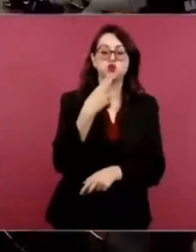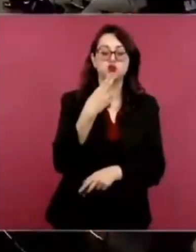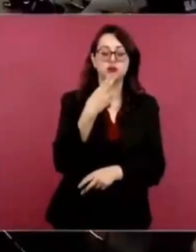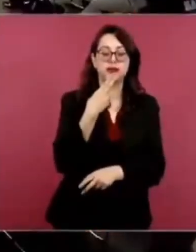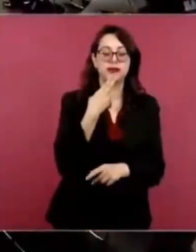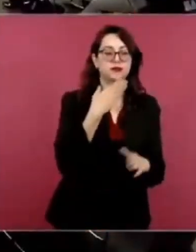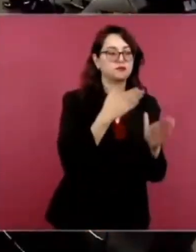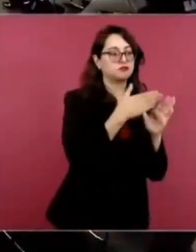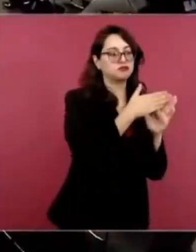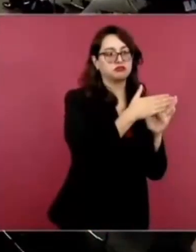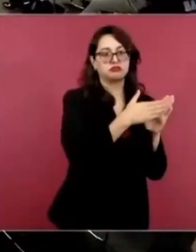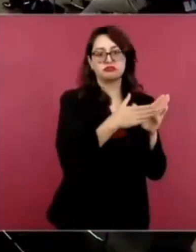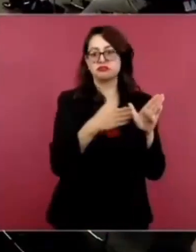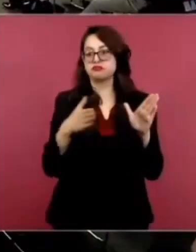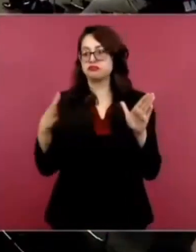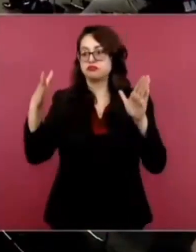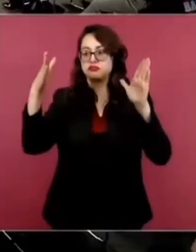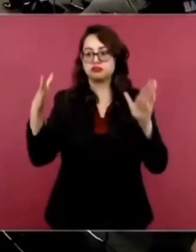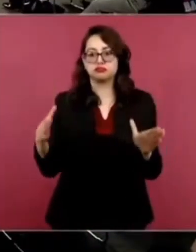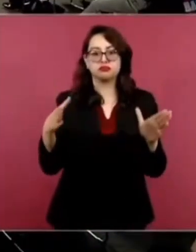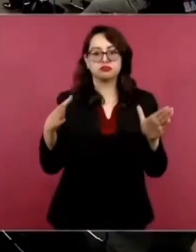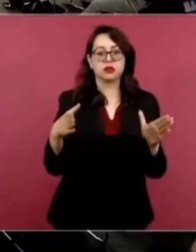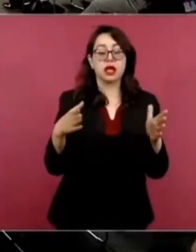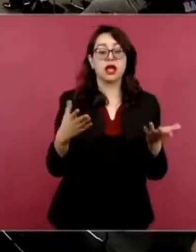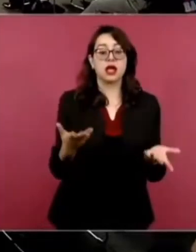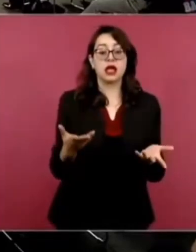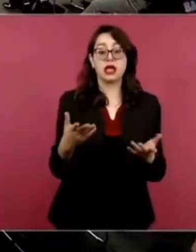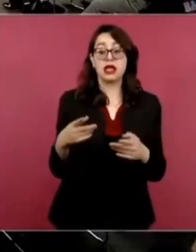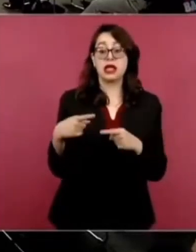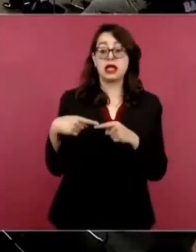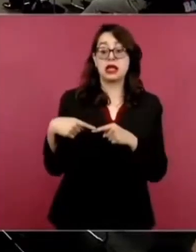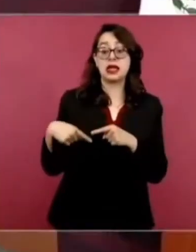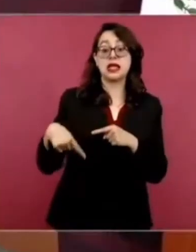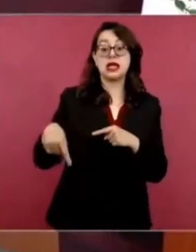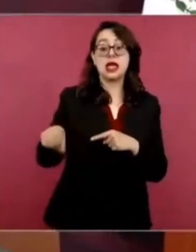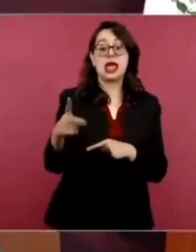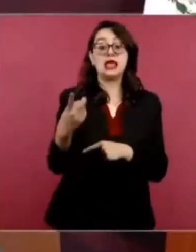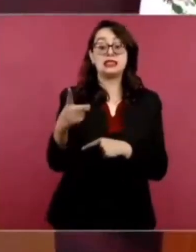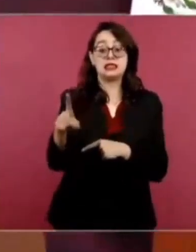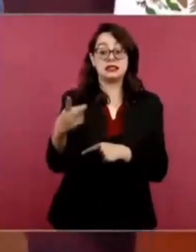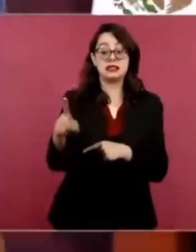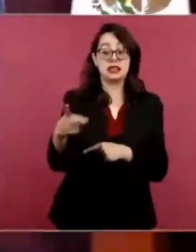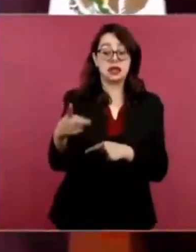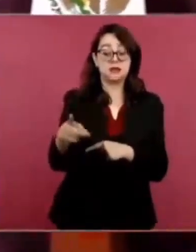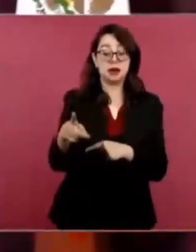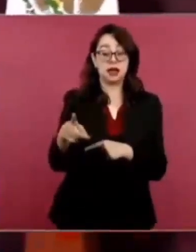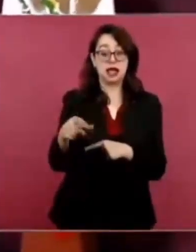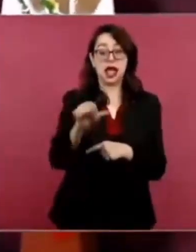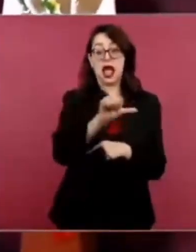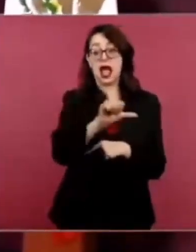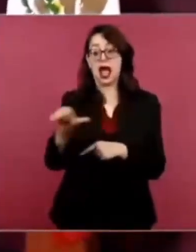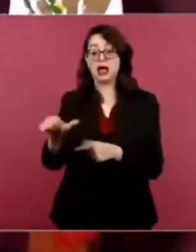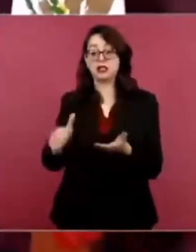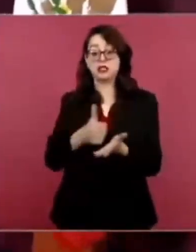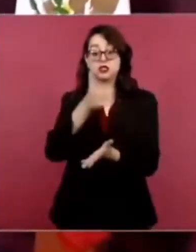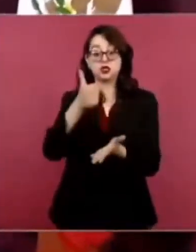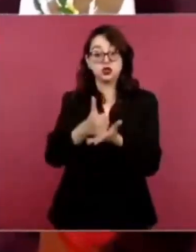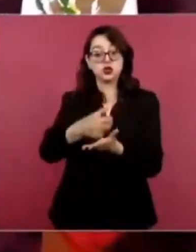en diciembre se concluye la obra civil y en marzo la obra